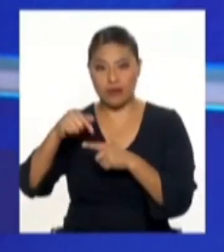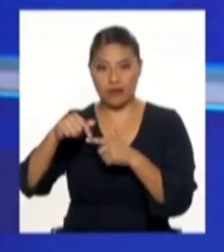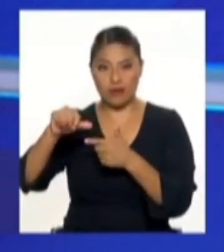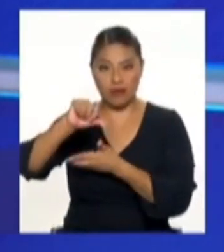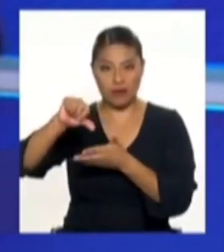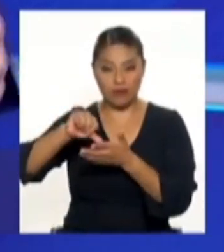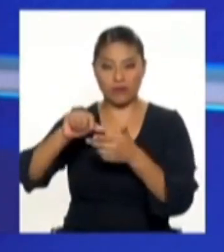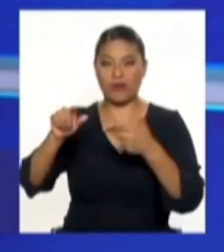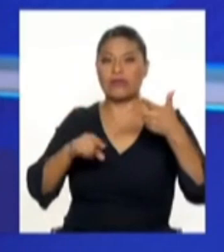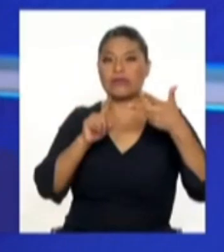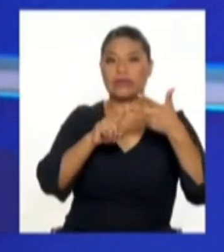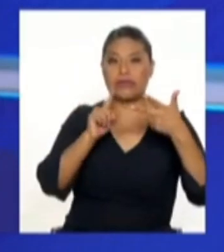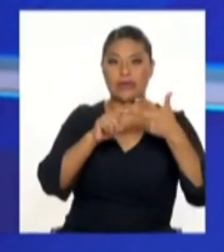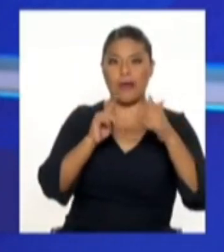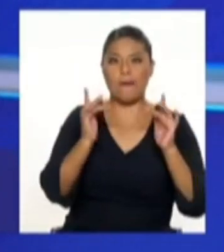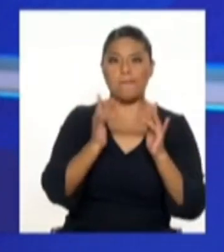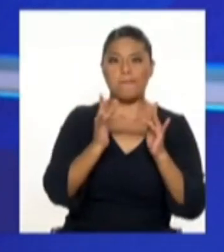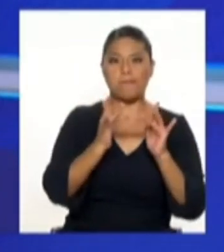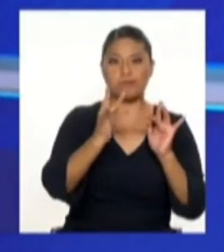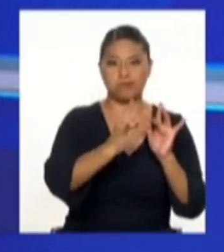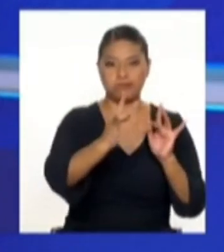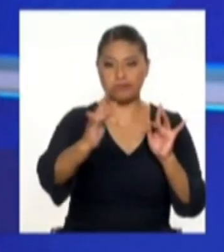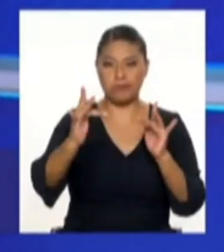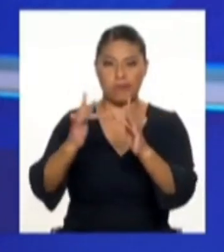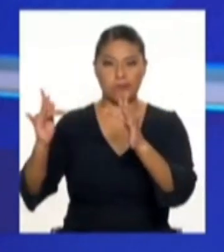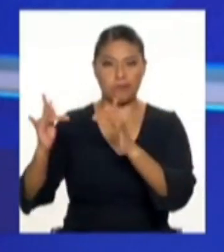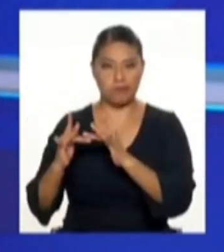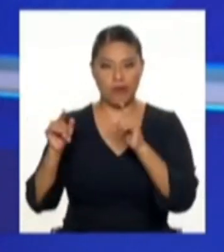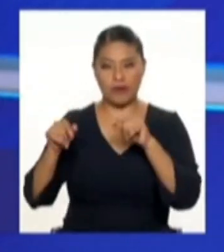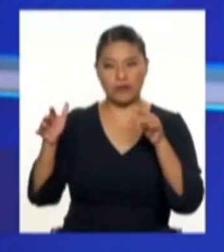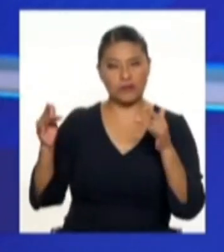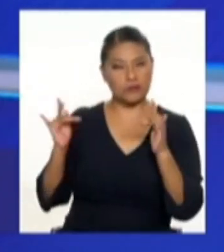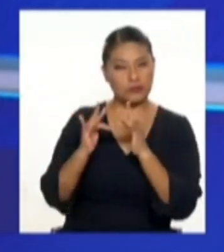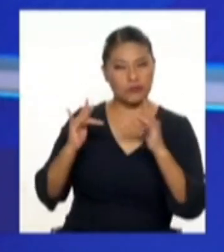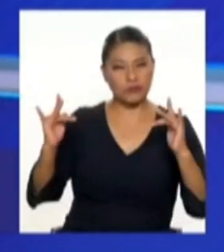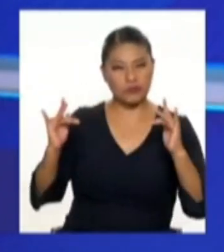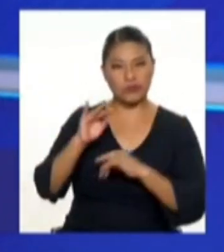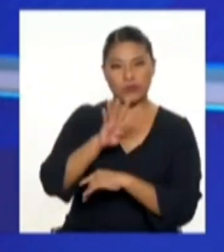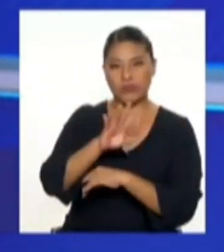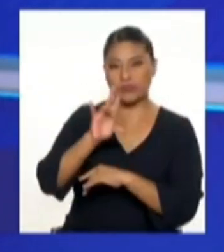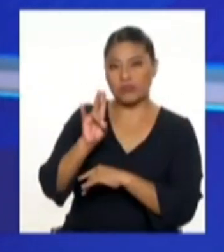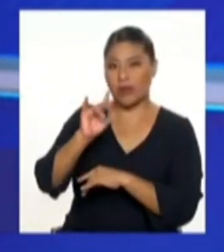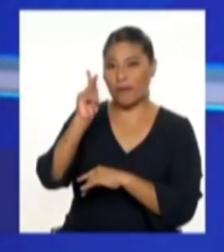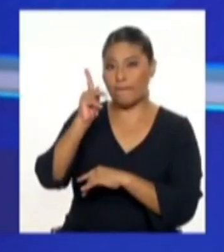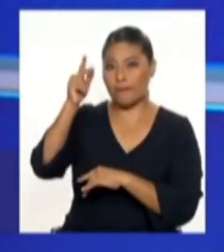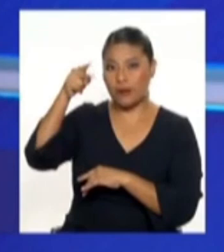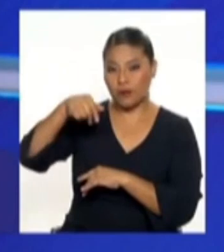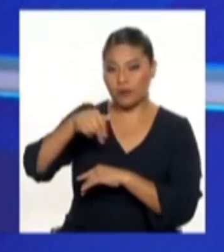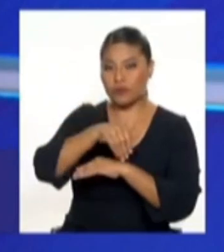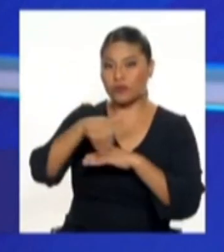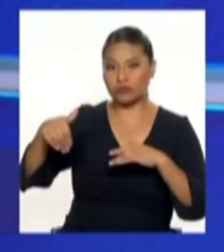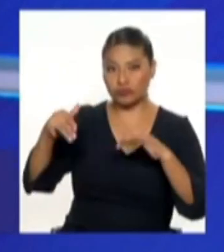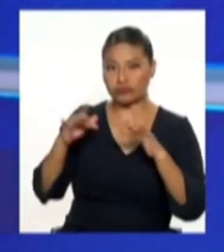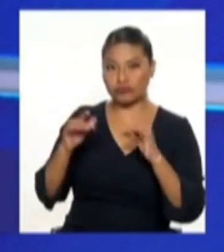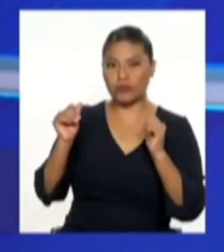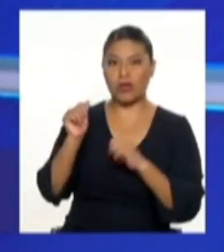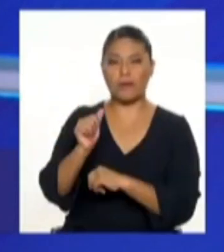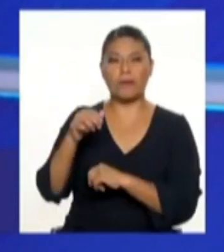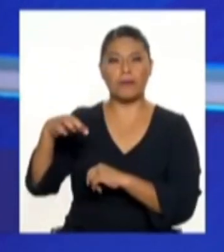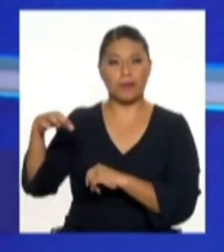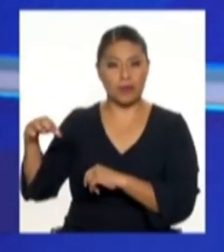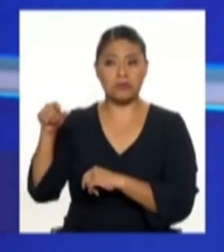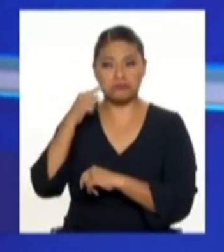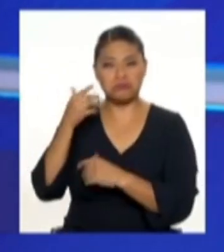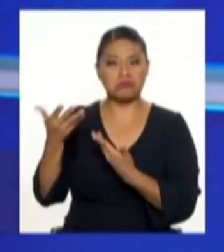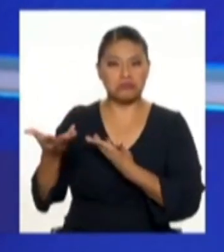y las vías de conexión. Hay una vía de 47 kilómetros que también lo estamos poniendo en un app que